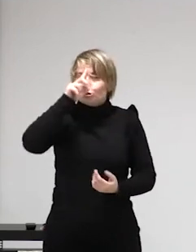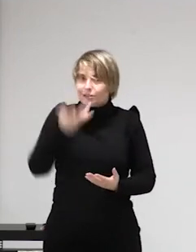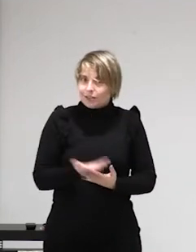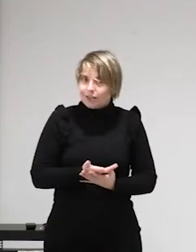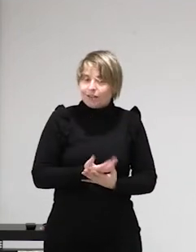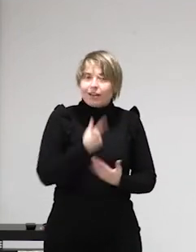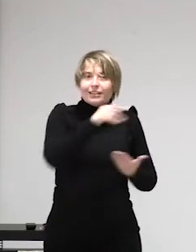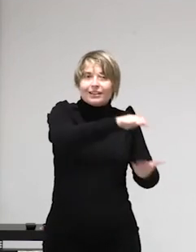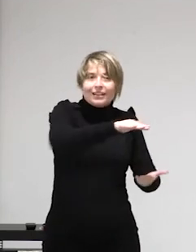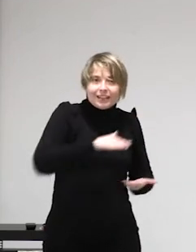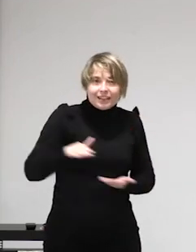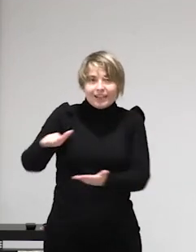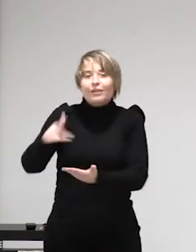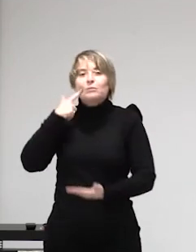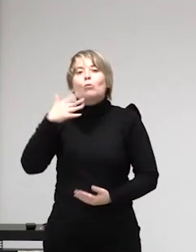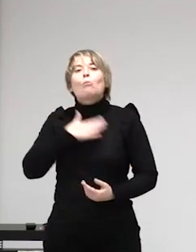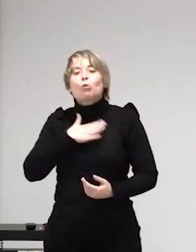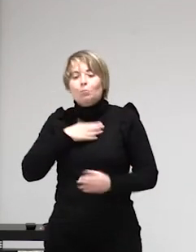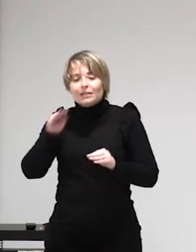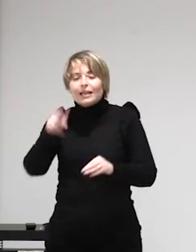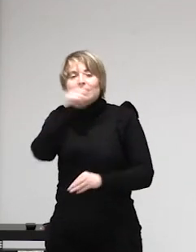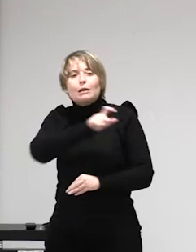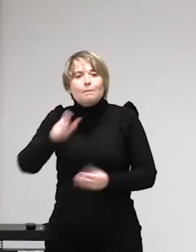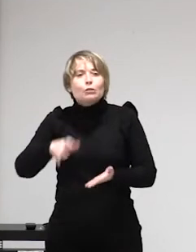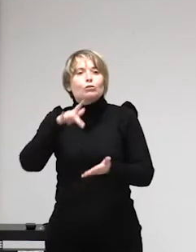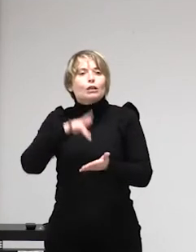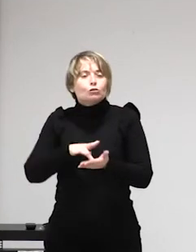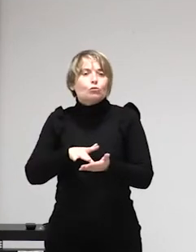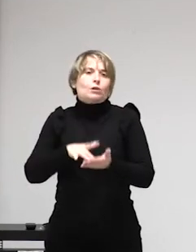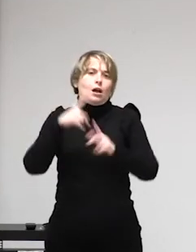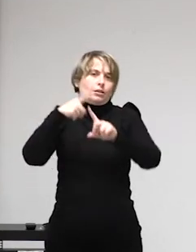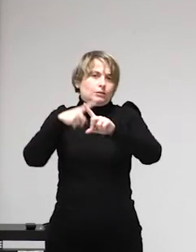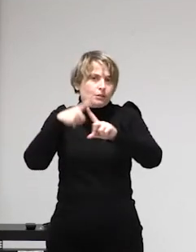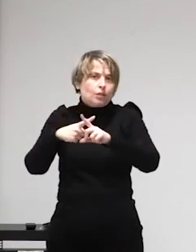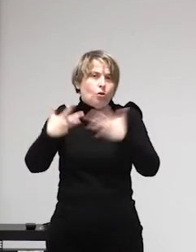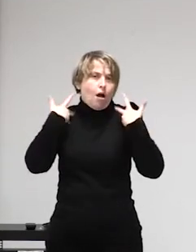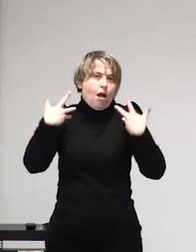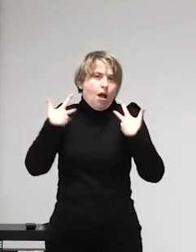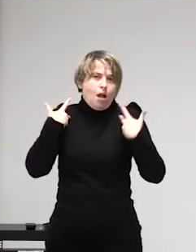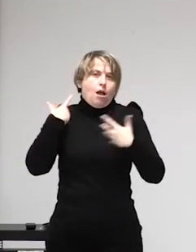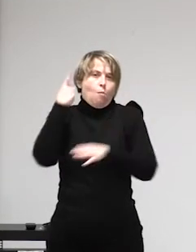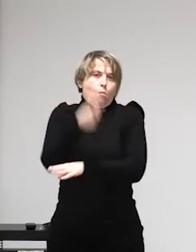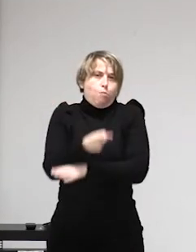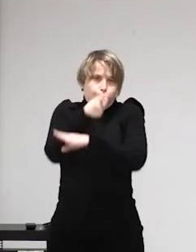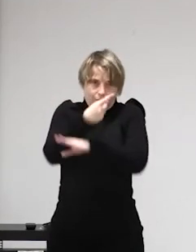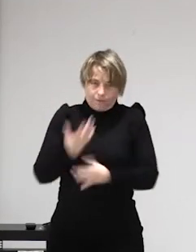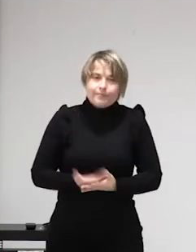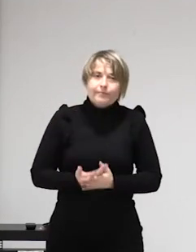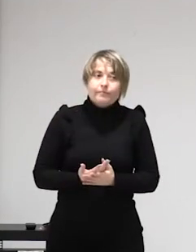también económica a las personas que han pasado por una situación de trata cosa que es muy difícil o sea